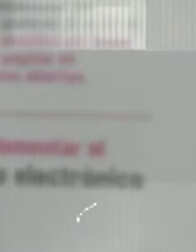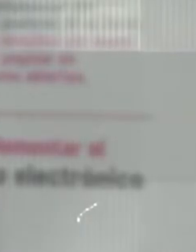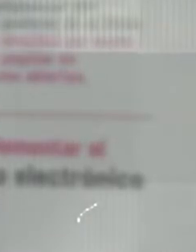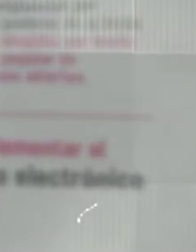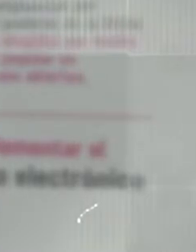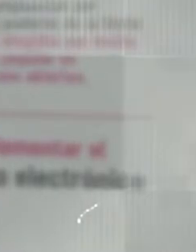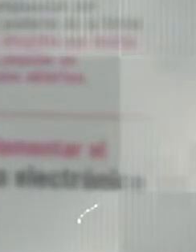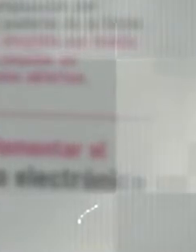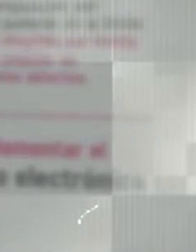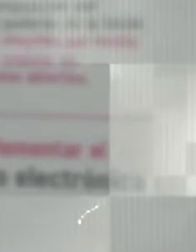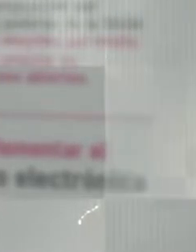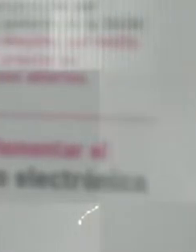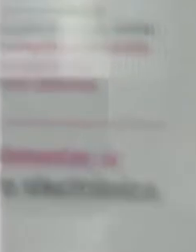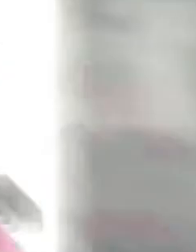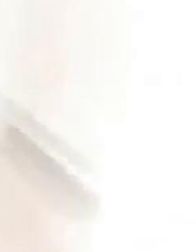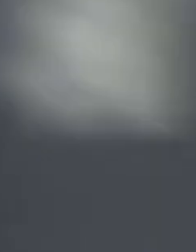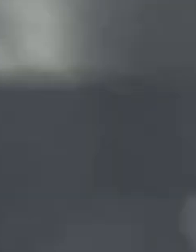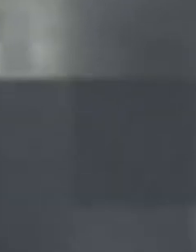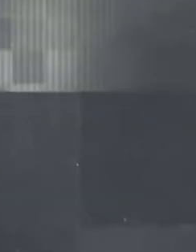ciudadanos.